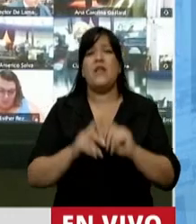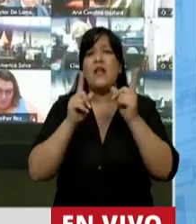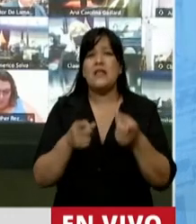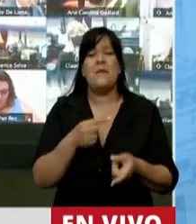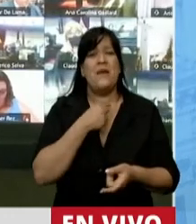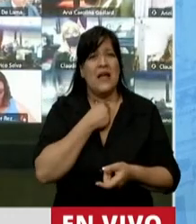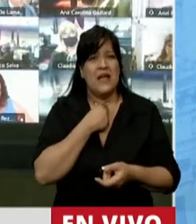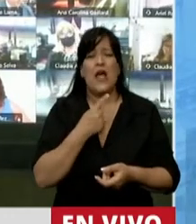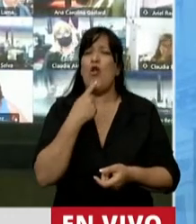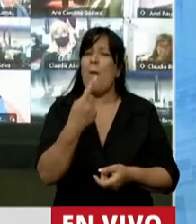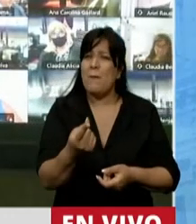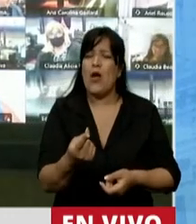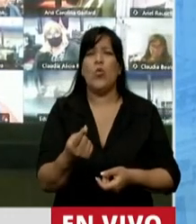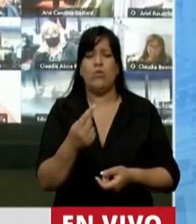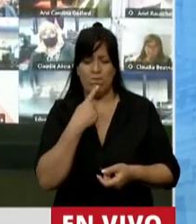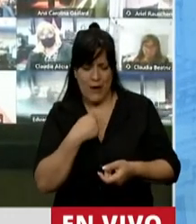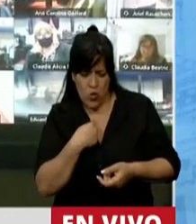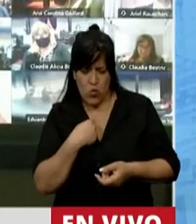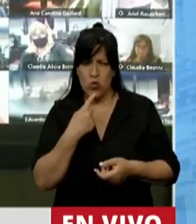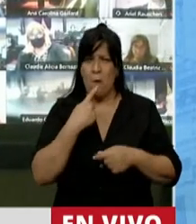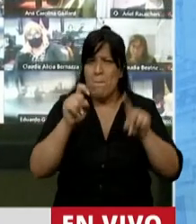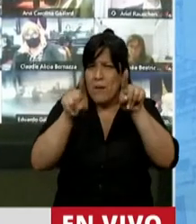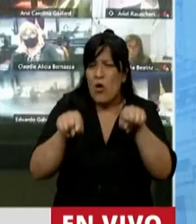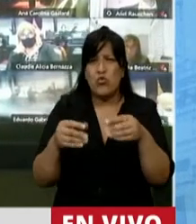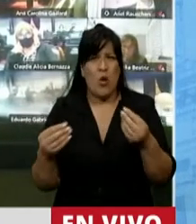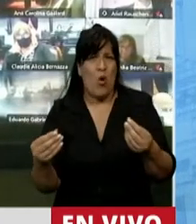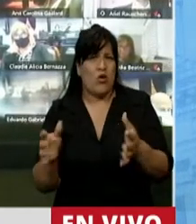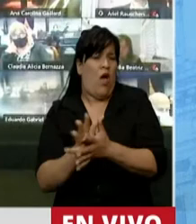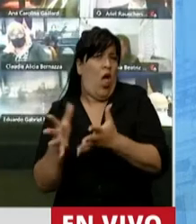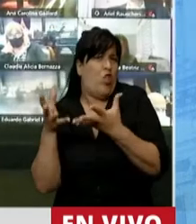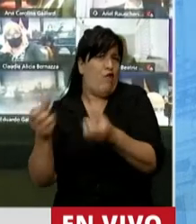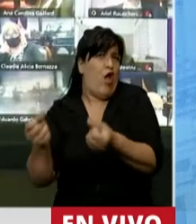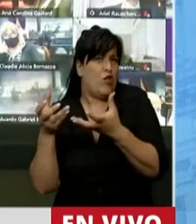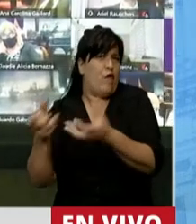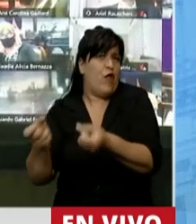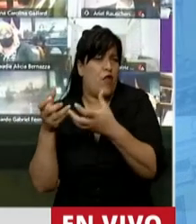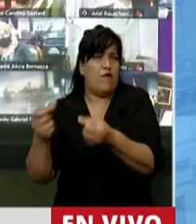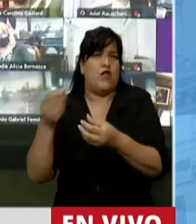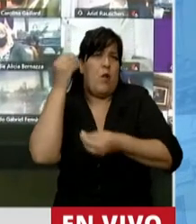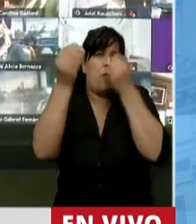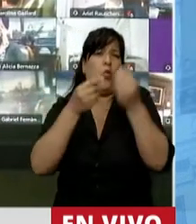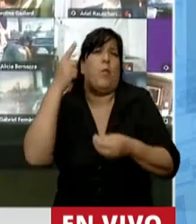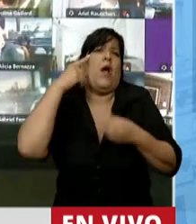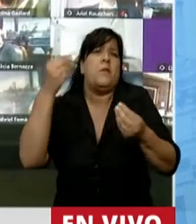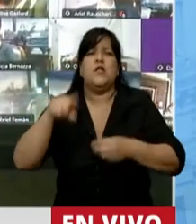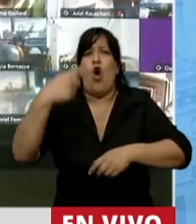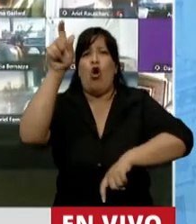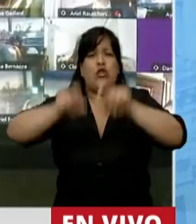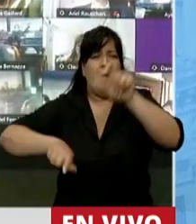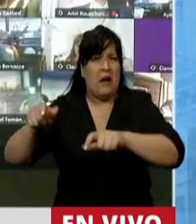señor presidente, preguntarme, preguntarles por qué tanta defensa o tanta preocupación, a qué pueden pensar los demás,